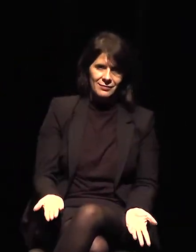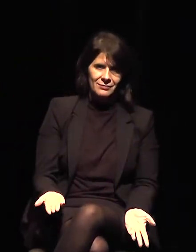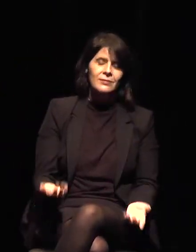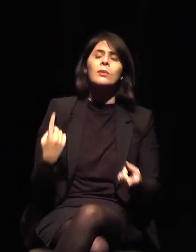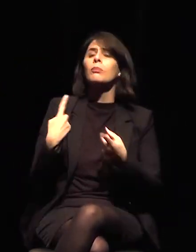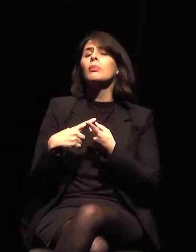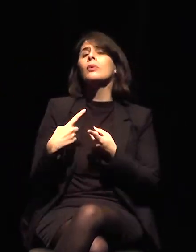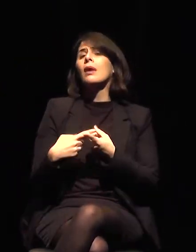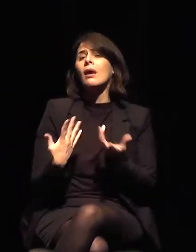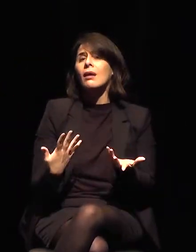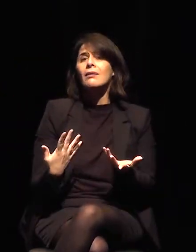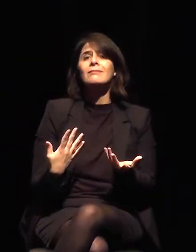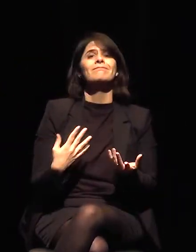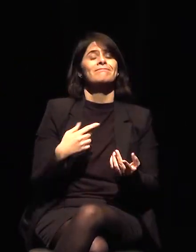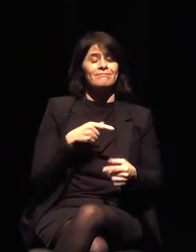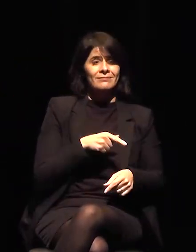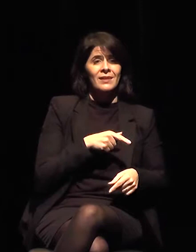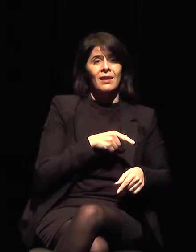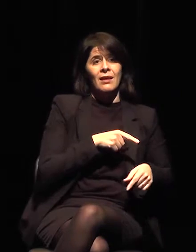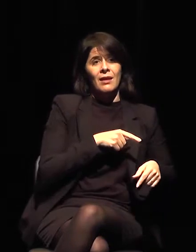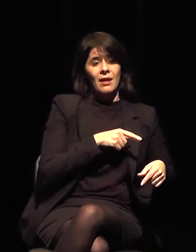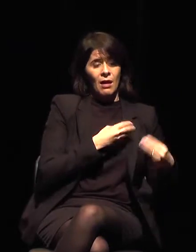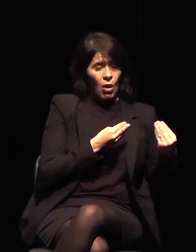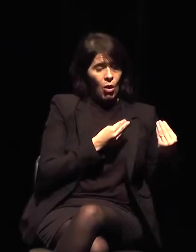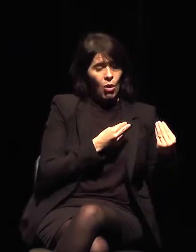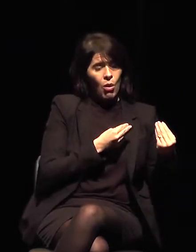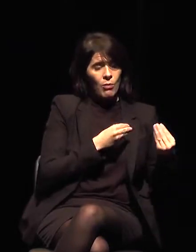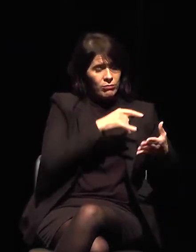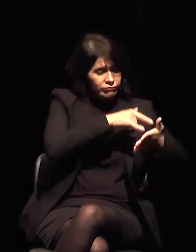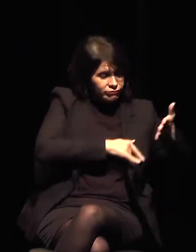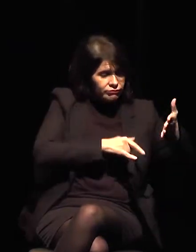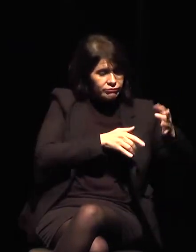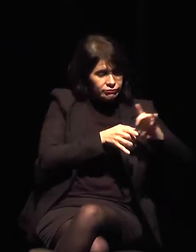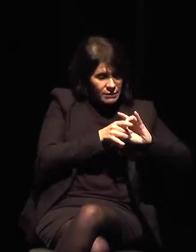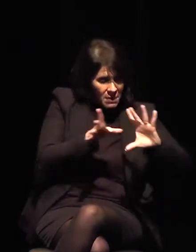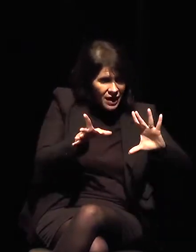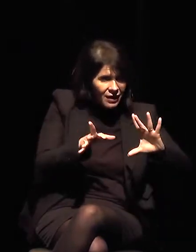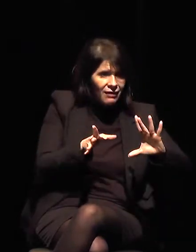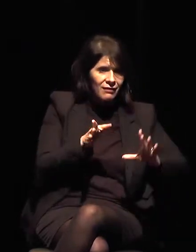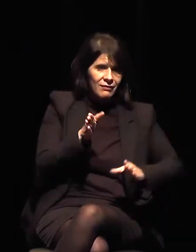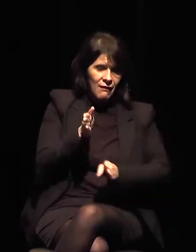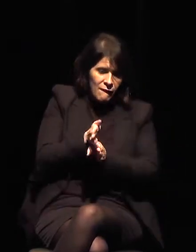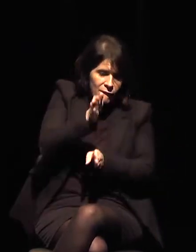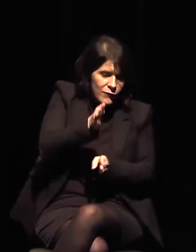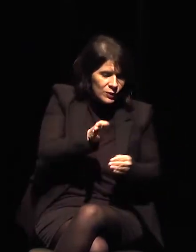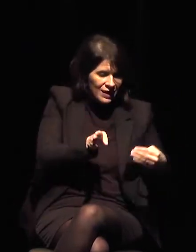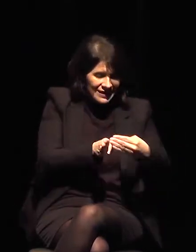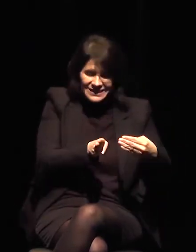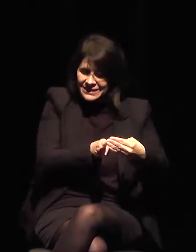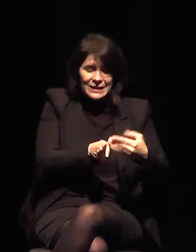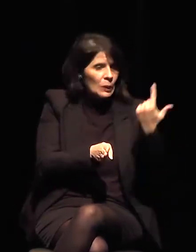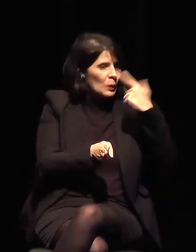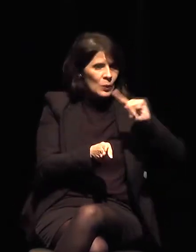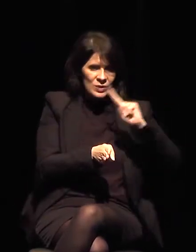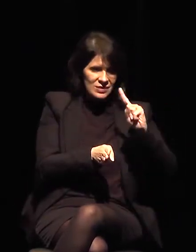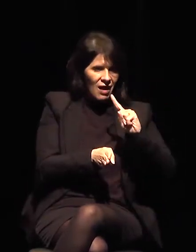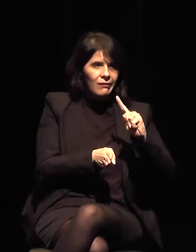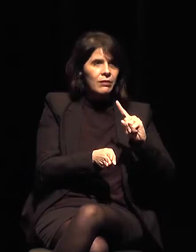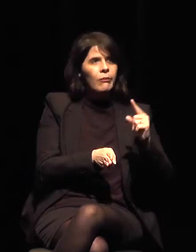en las fronteras. Es una gran dificultad, la verdad. A veces eso